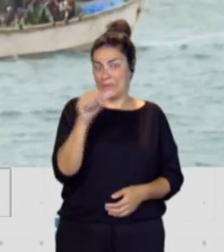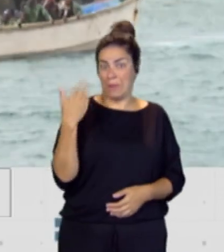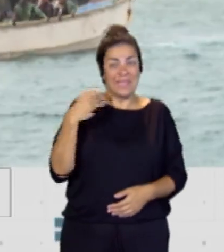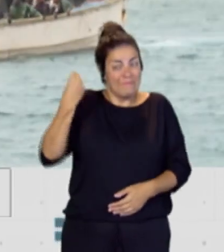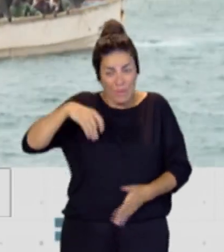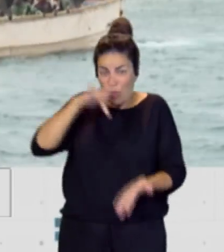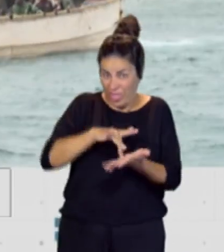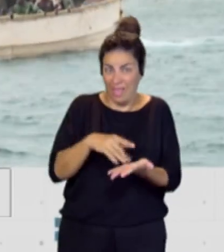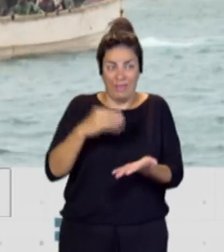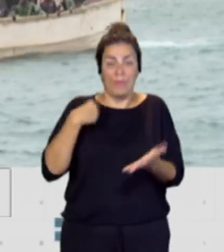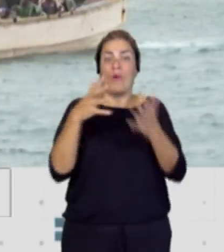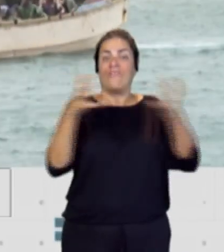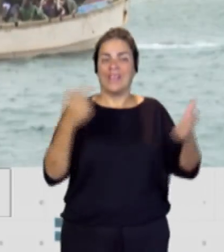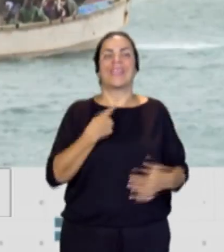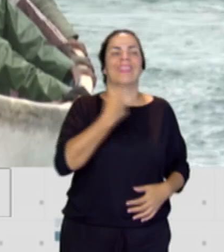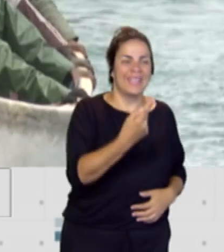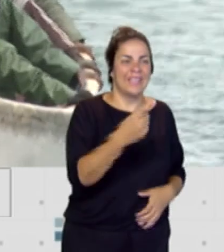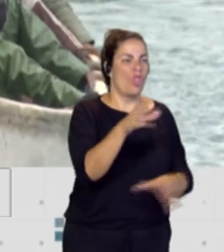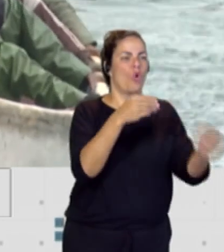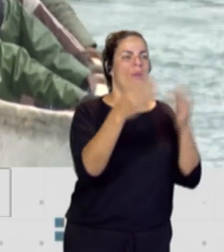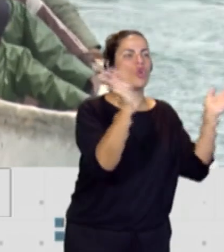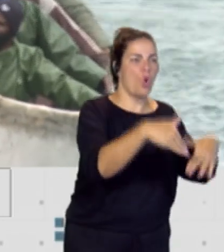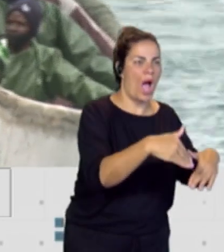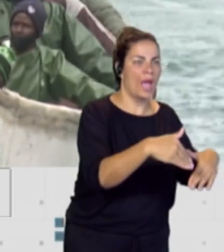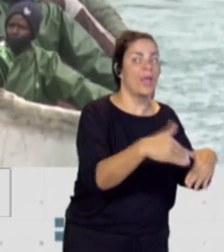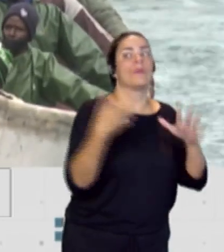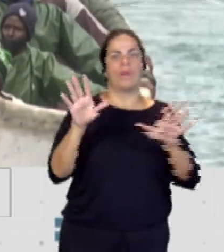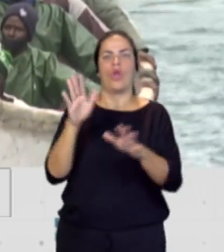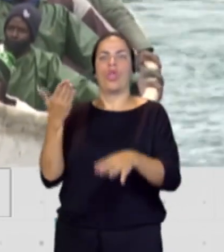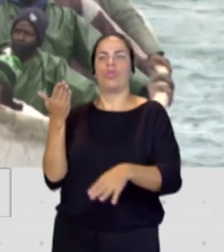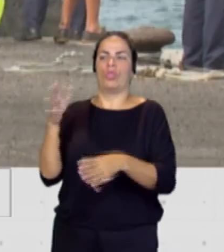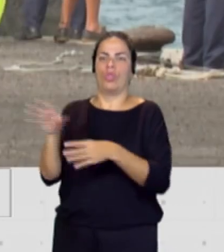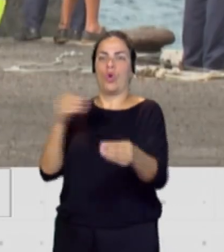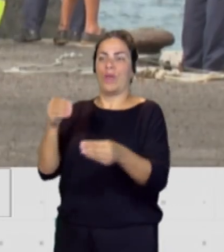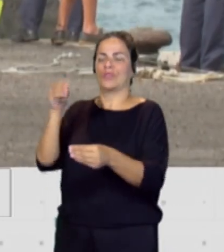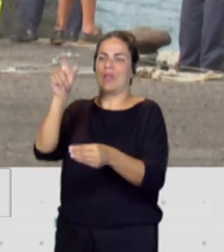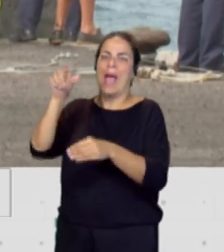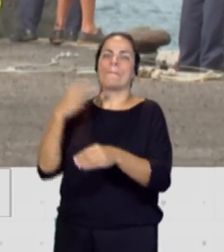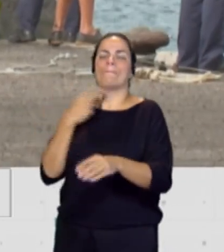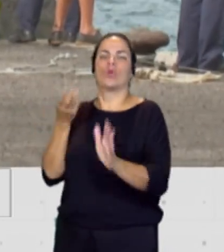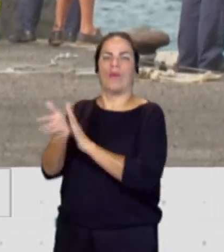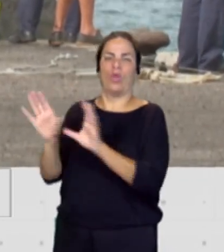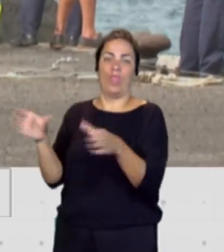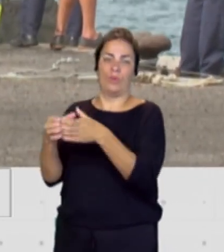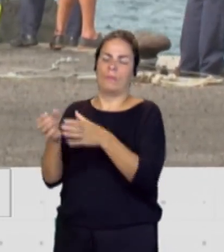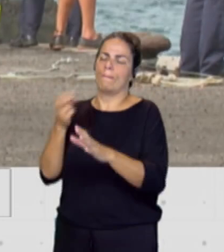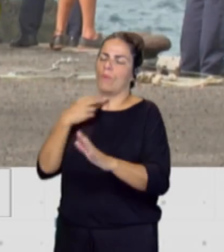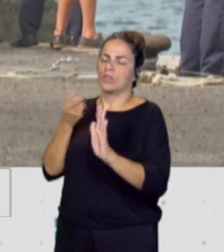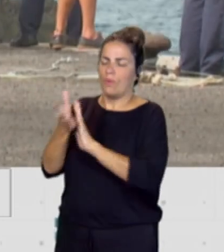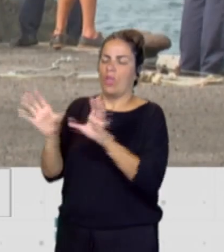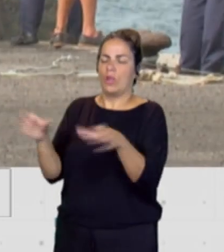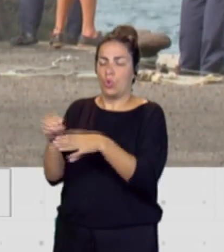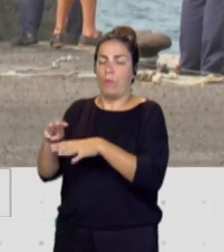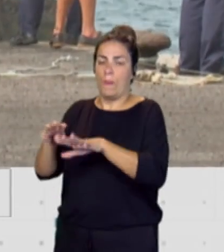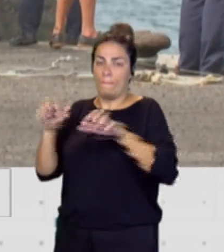y en la misma frase dijo que no había documento pero que a su vez le había dado un documento a la portavoz del grupo parlamentario que insisto que tiene el texto desde hace